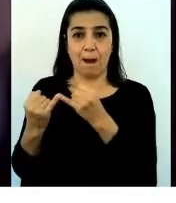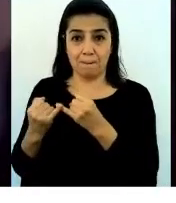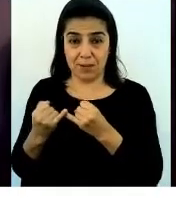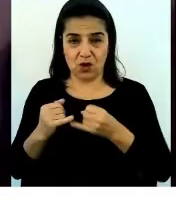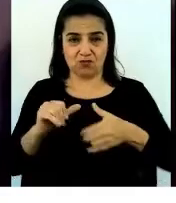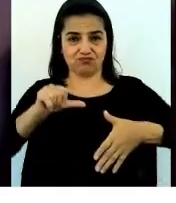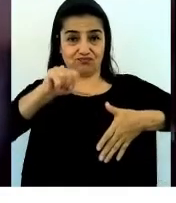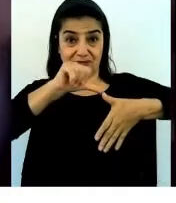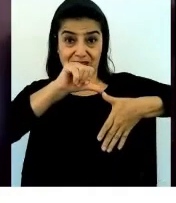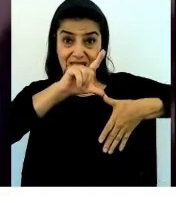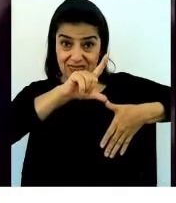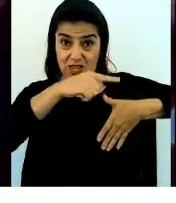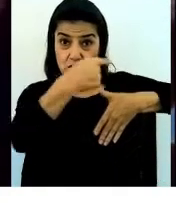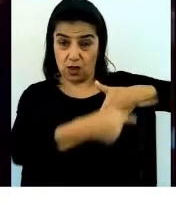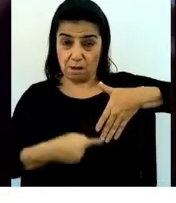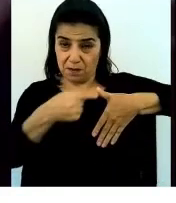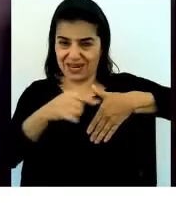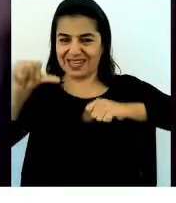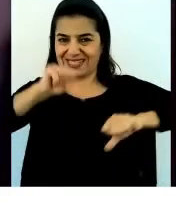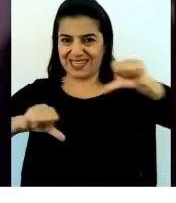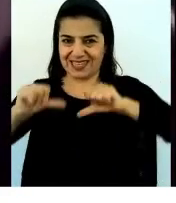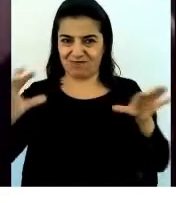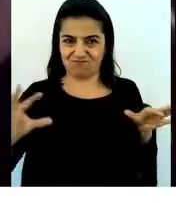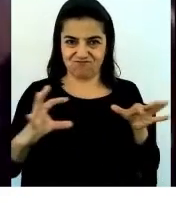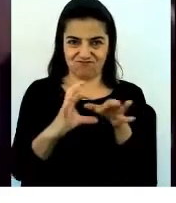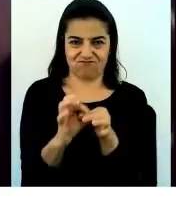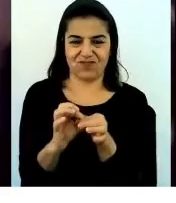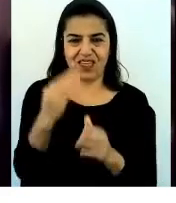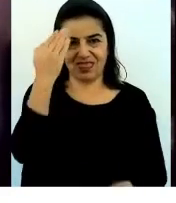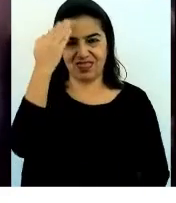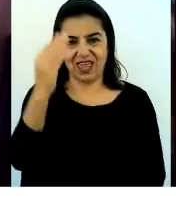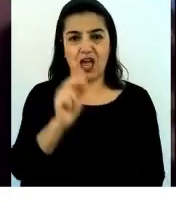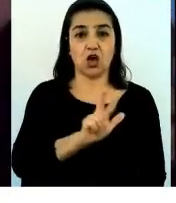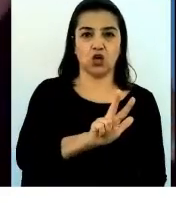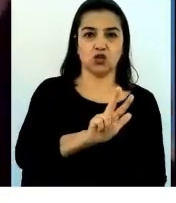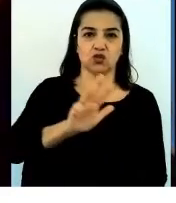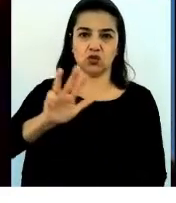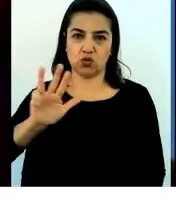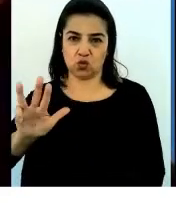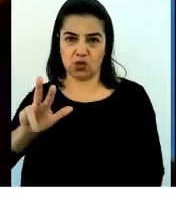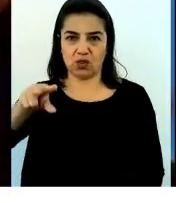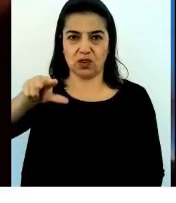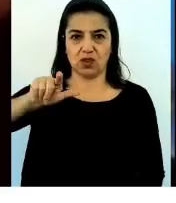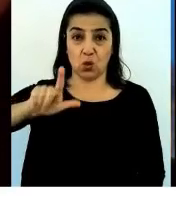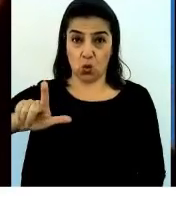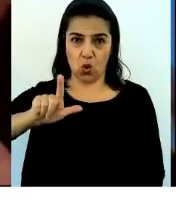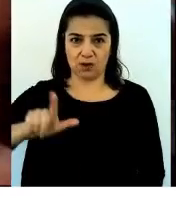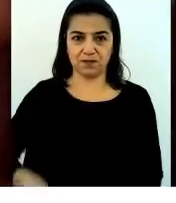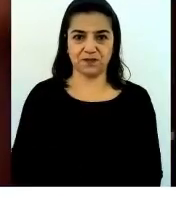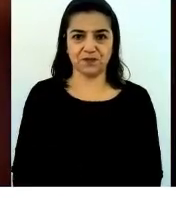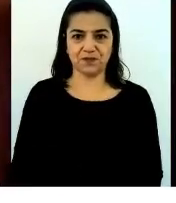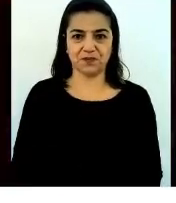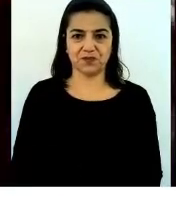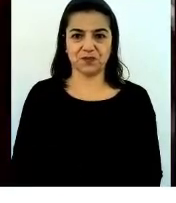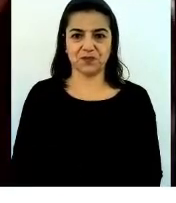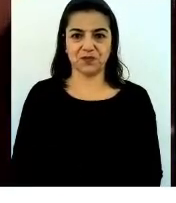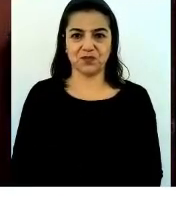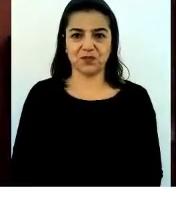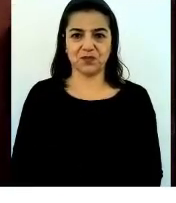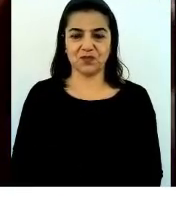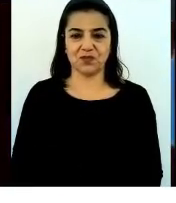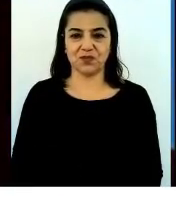serían con nosotros en estos días, el 8 y el 9 de julio. Pues los